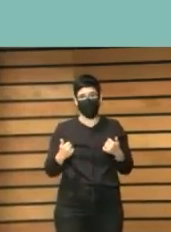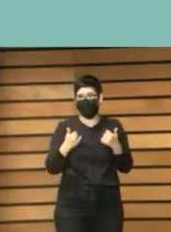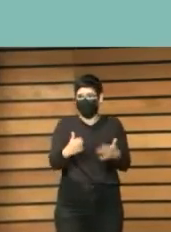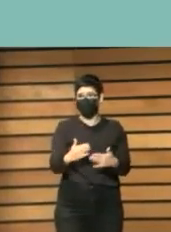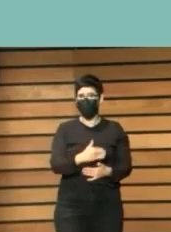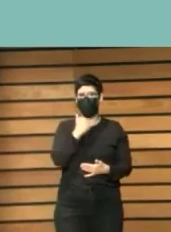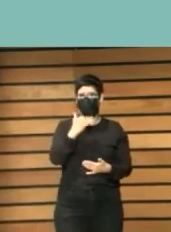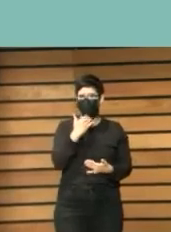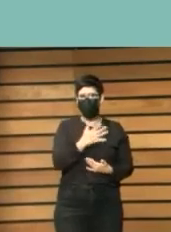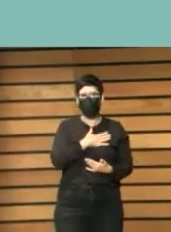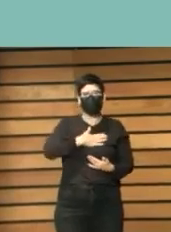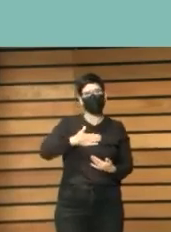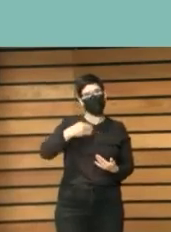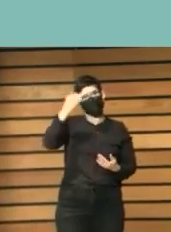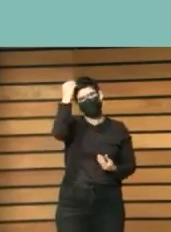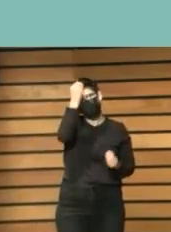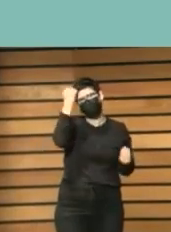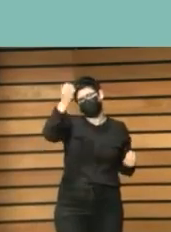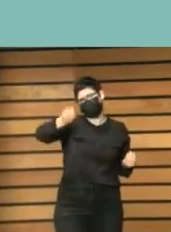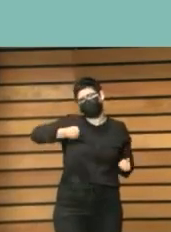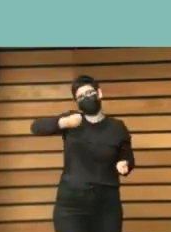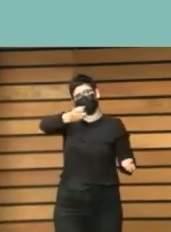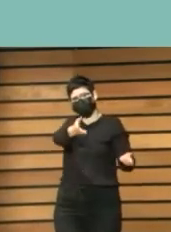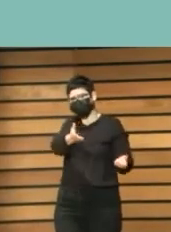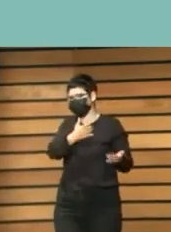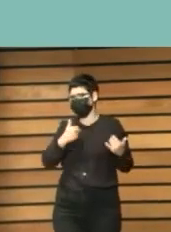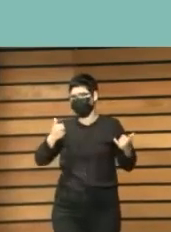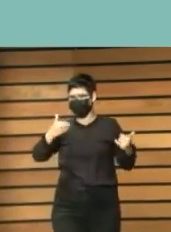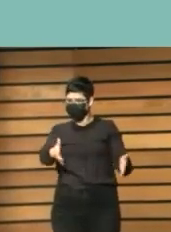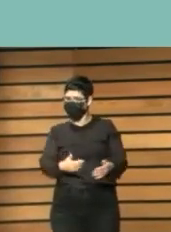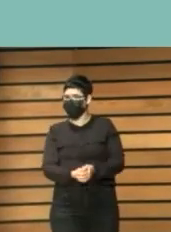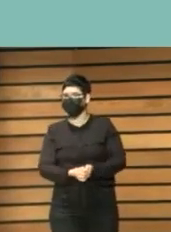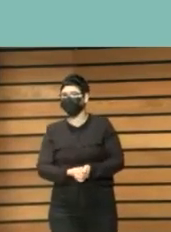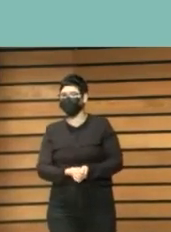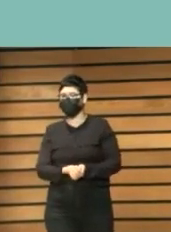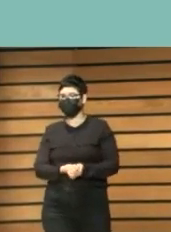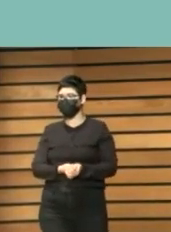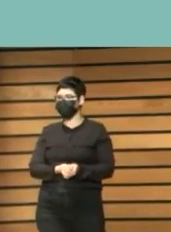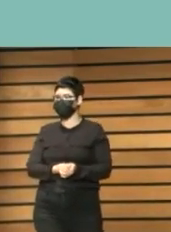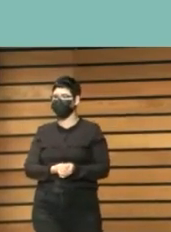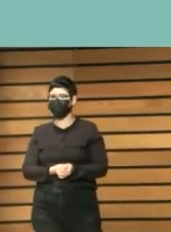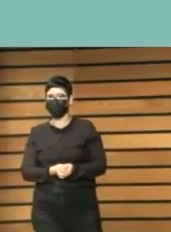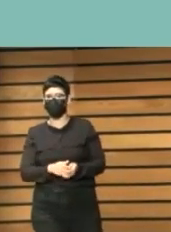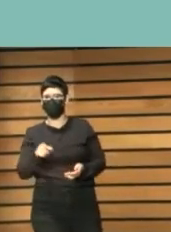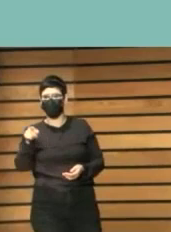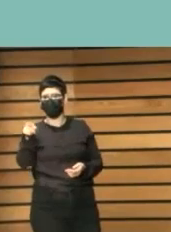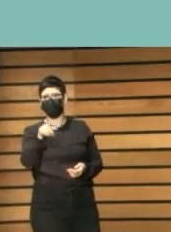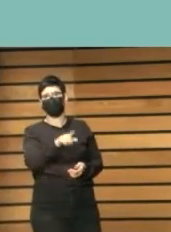Mira, hay una... ¿Alguna? ¿Alguna?